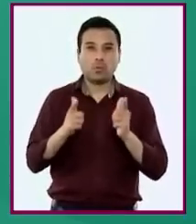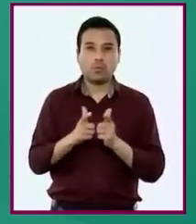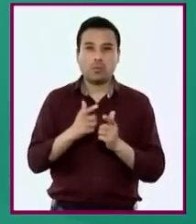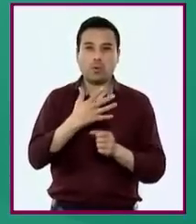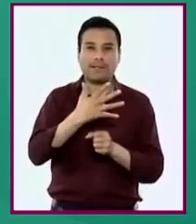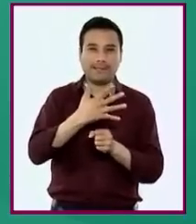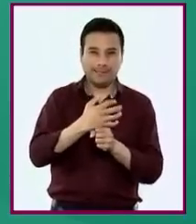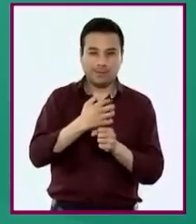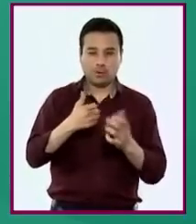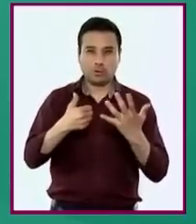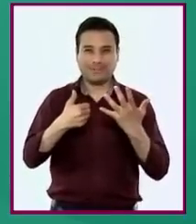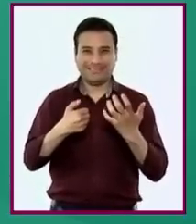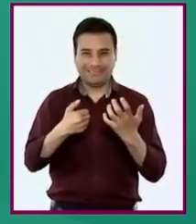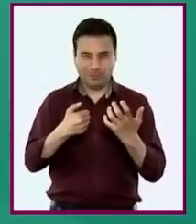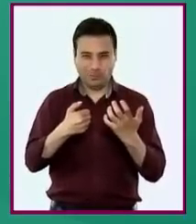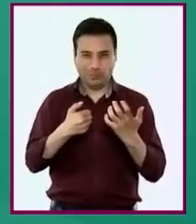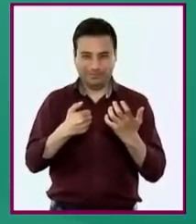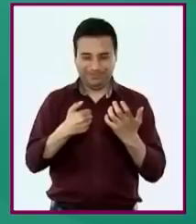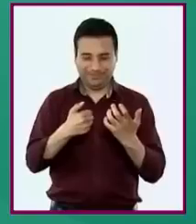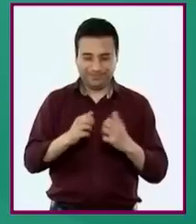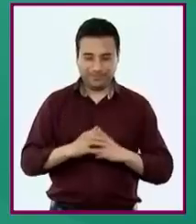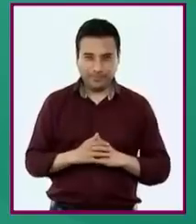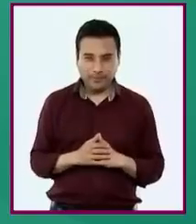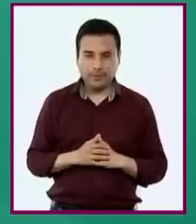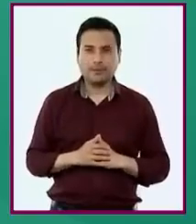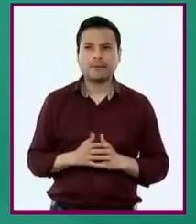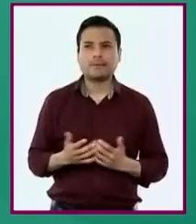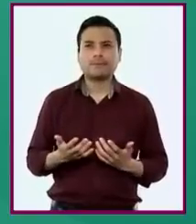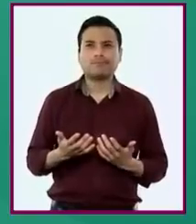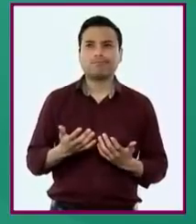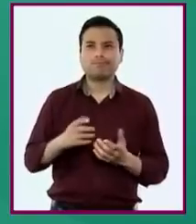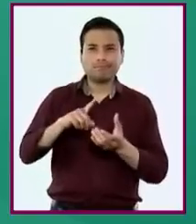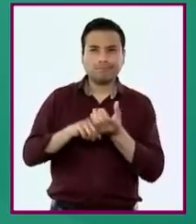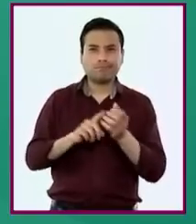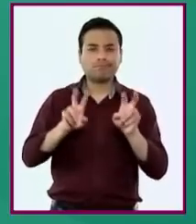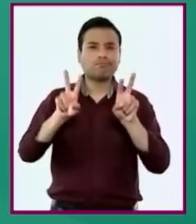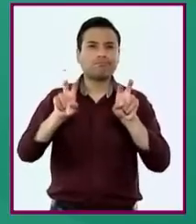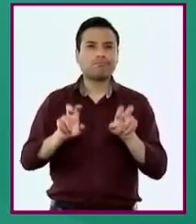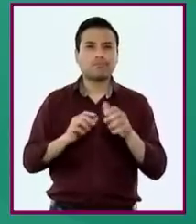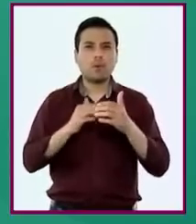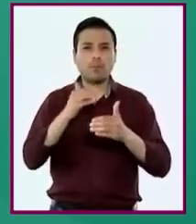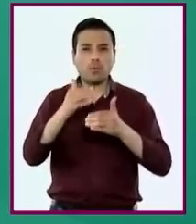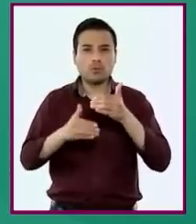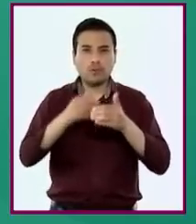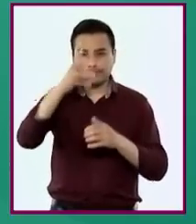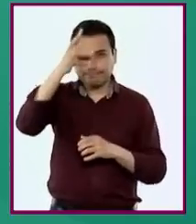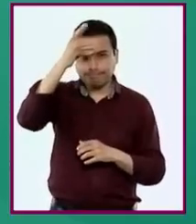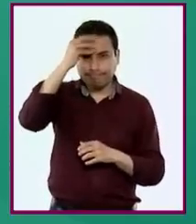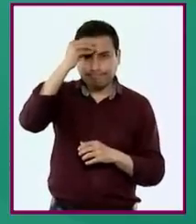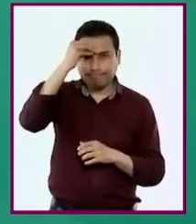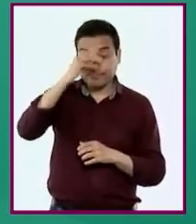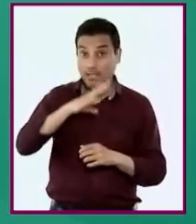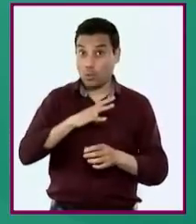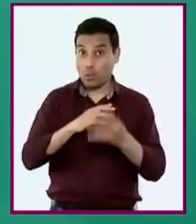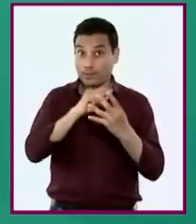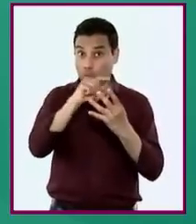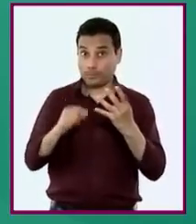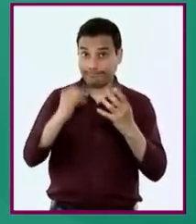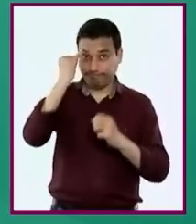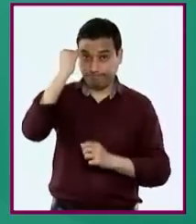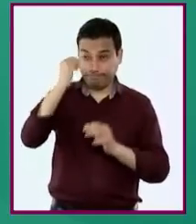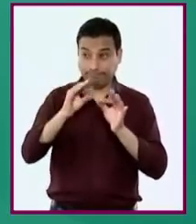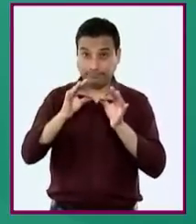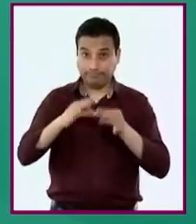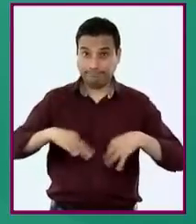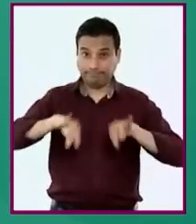a quinto y sexto grado de Educación Primaria, los contenidos y procesos de aprendizaje se asocian a partir de